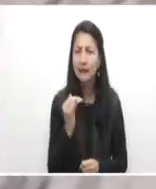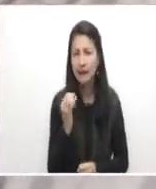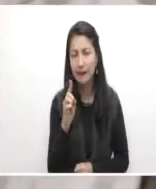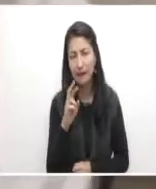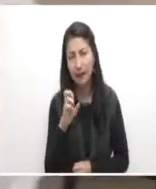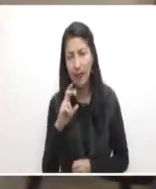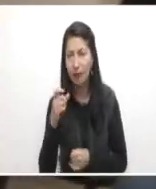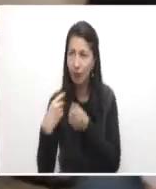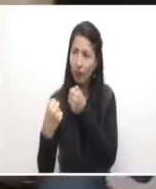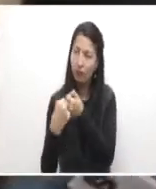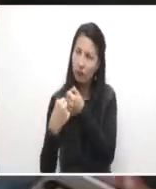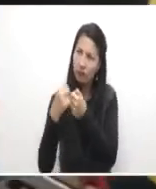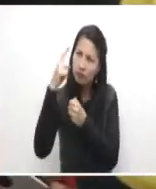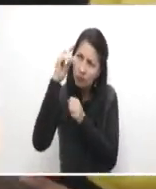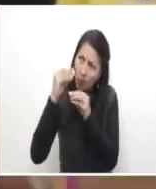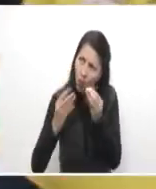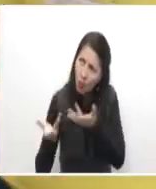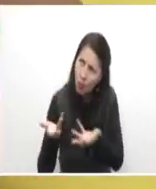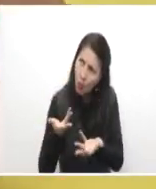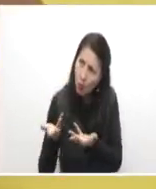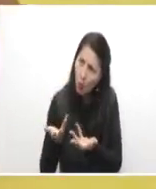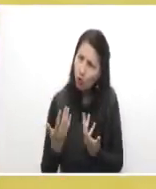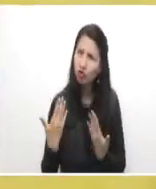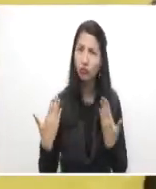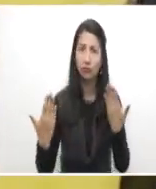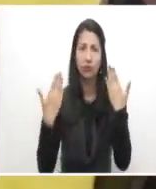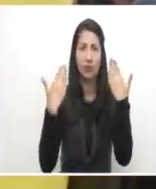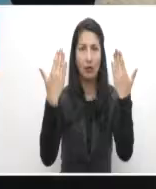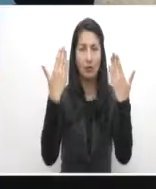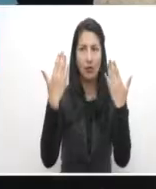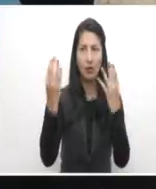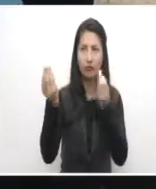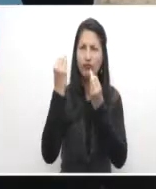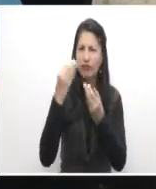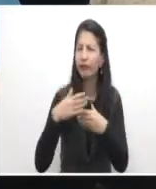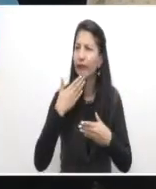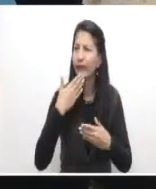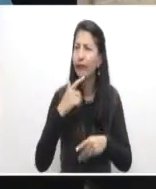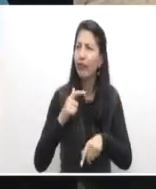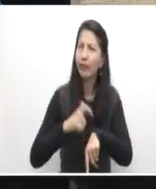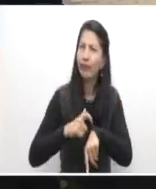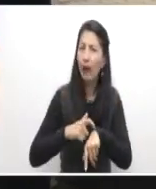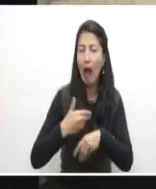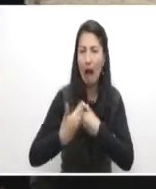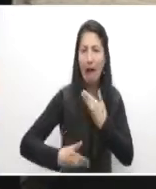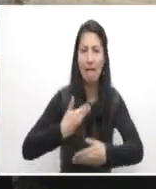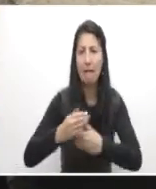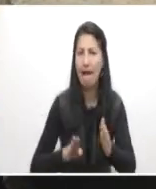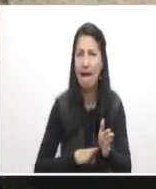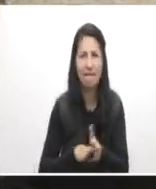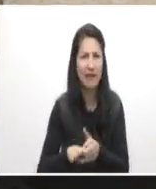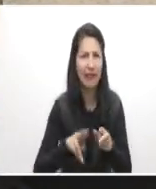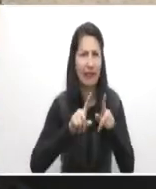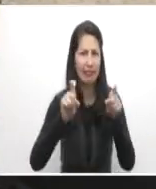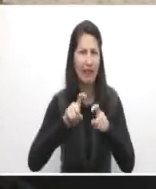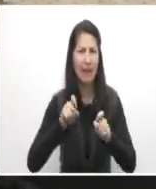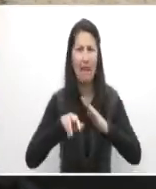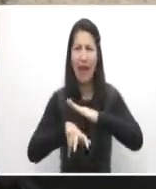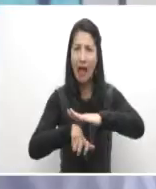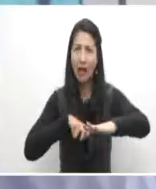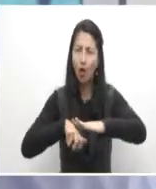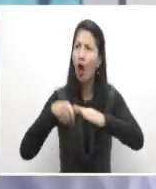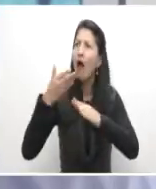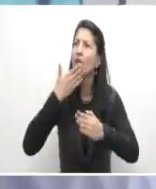cooperación entre ambos puede ser beneficiosa para avanzar los temas de desarrollo acá en el país. Y entonces